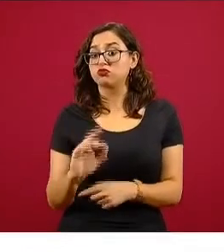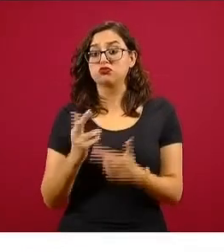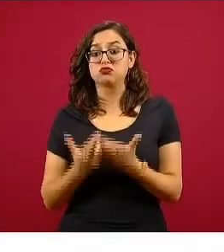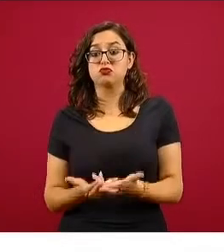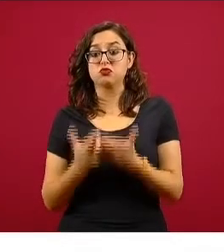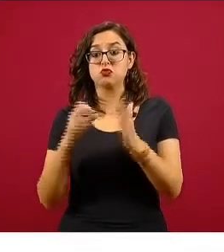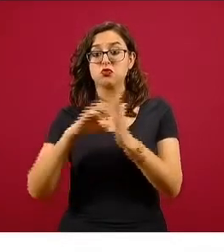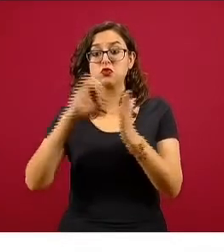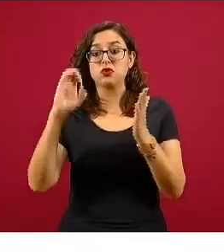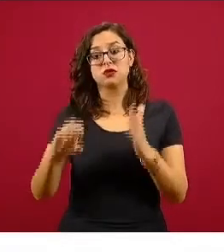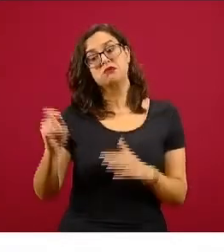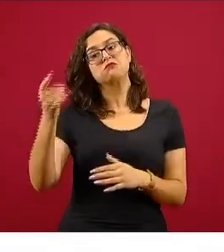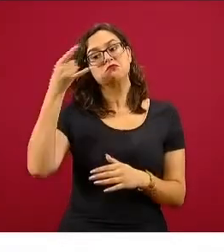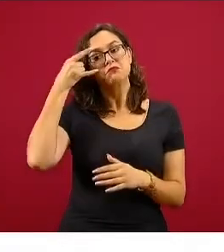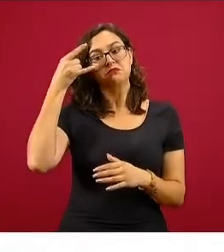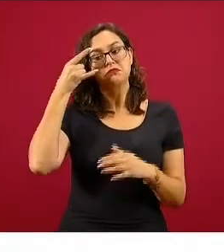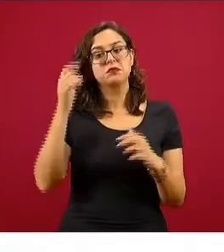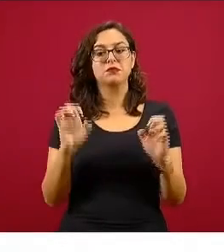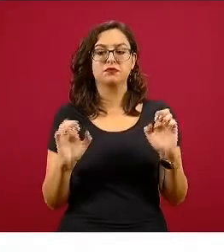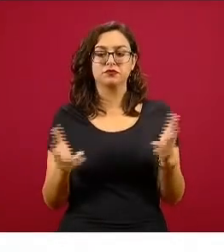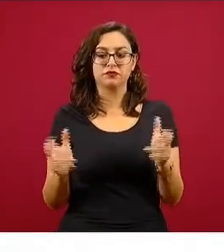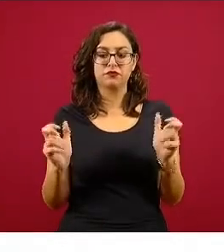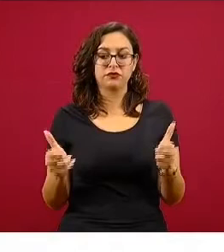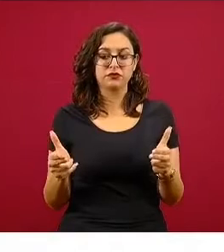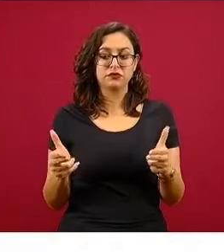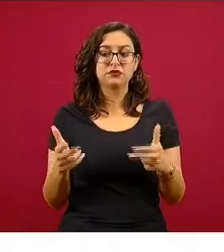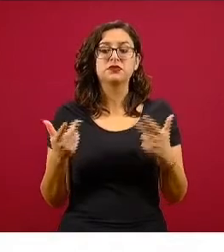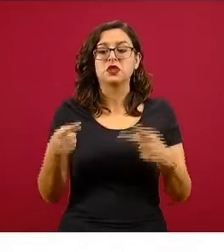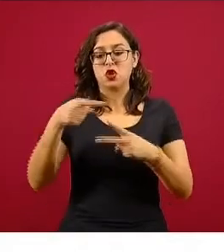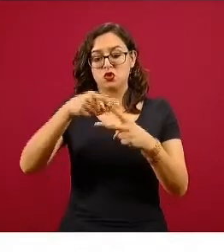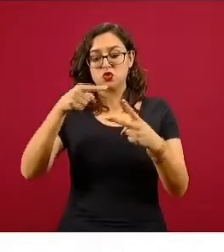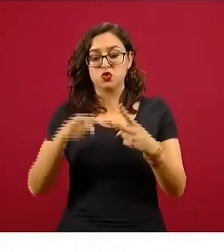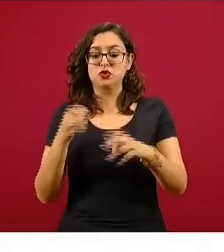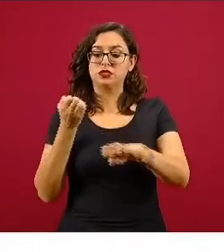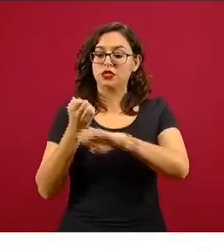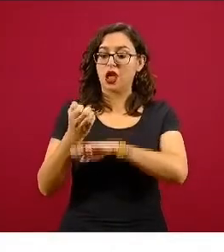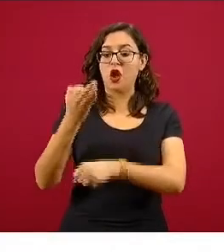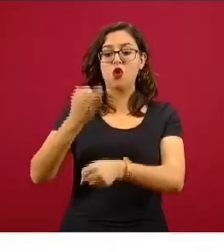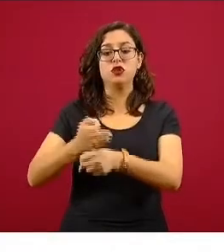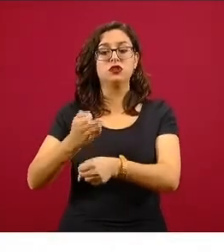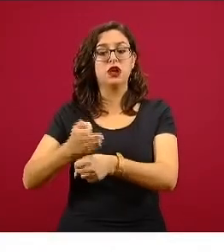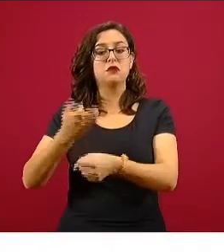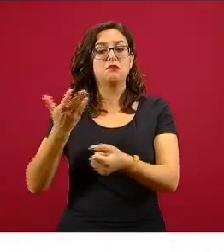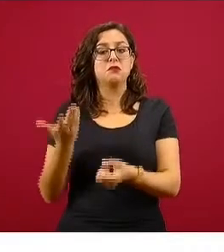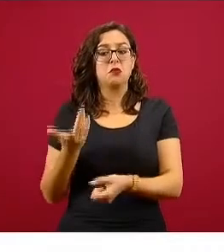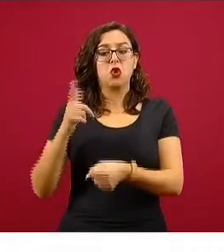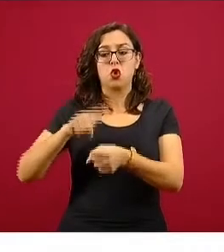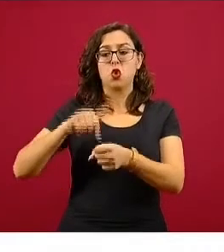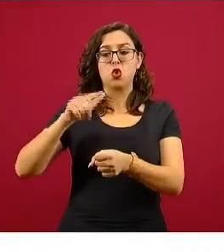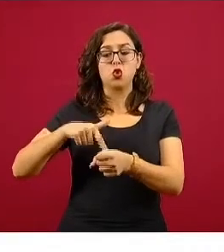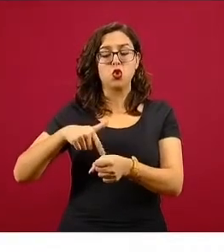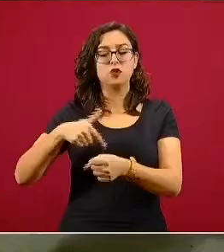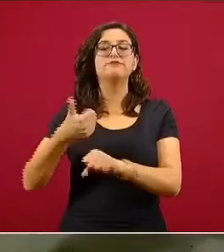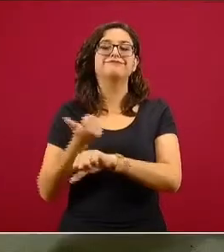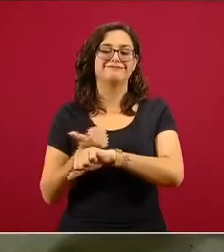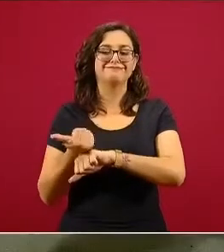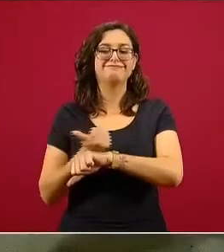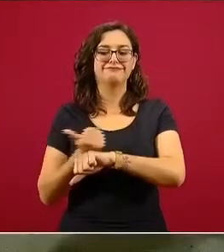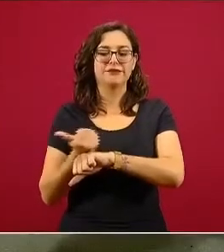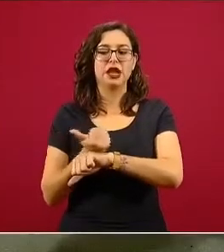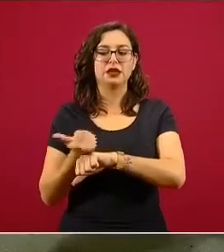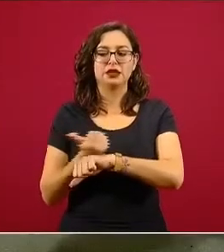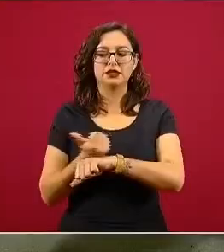los casos de Campeche y de Chiapas, que por cierto son entidades que en este momento se encuentran en riesgo amarillo para efectos del